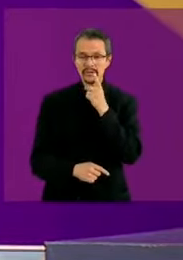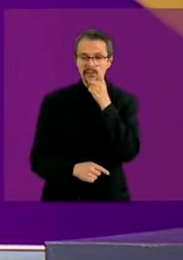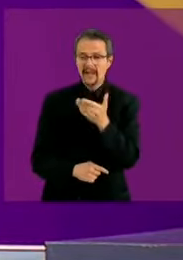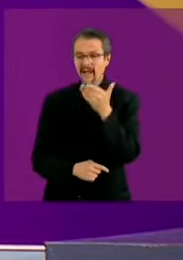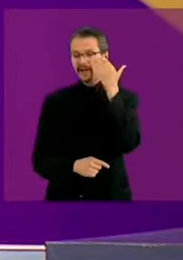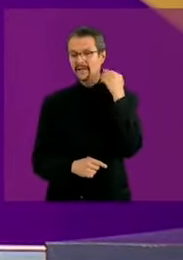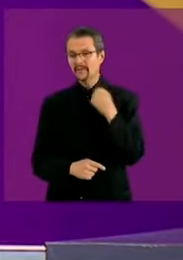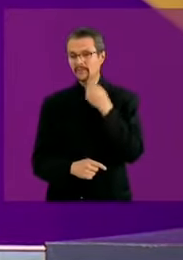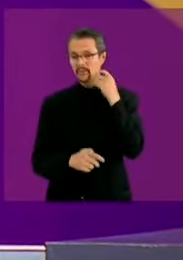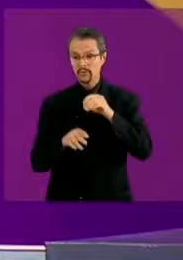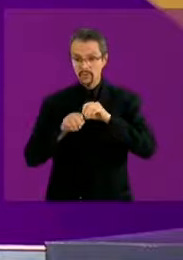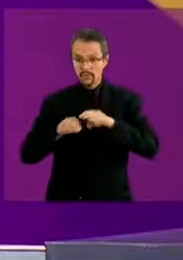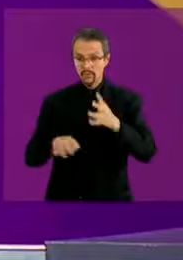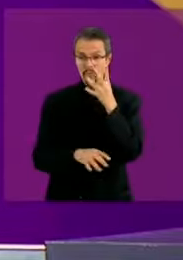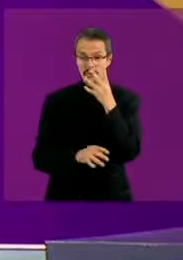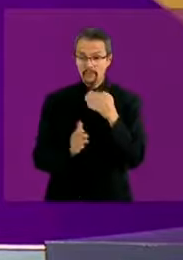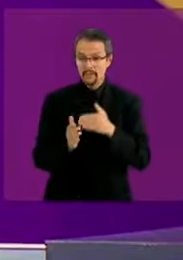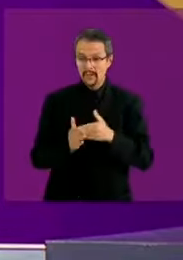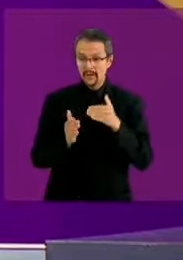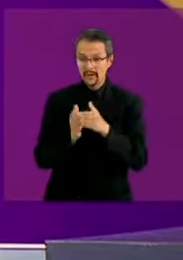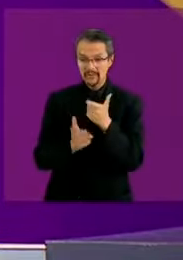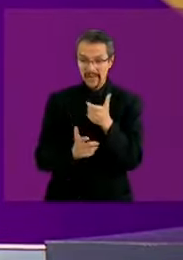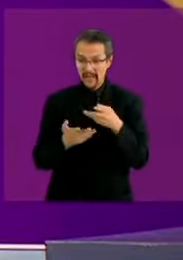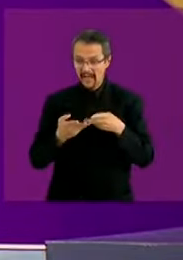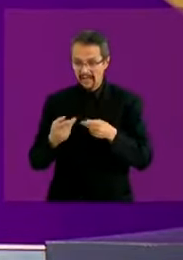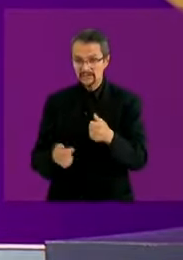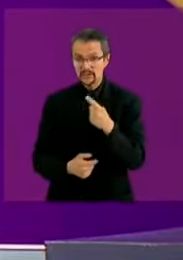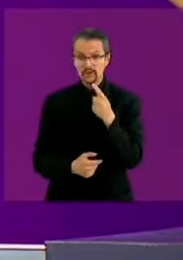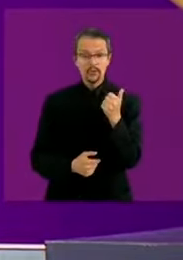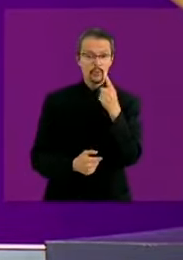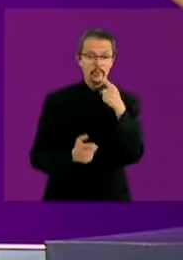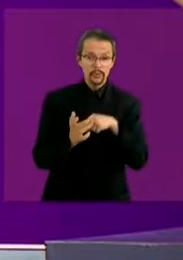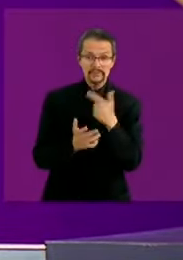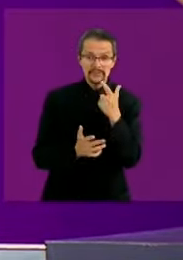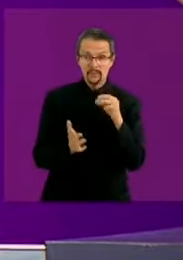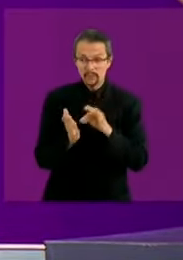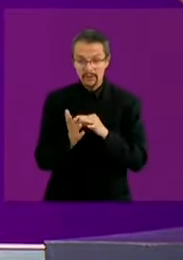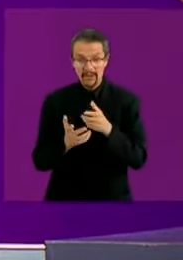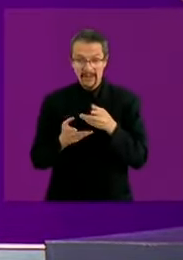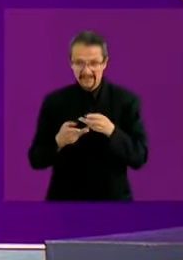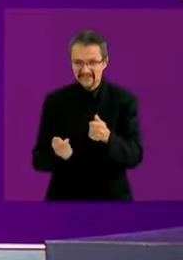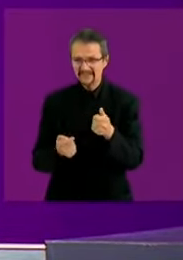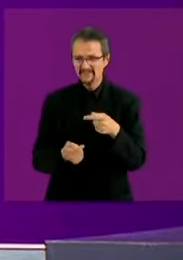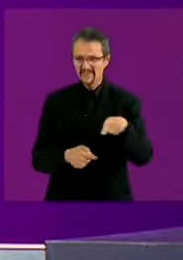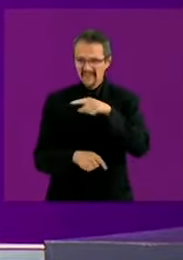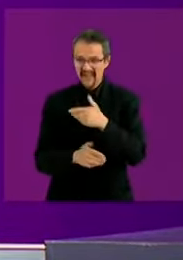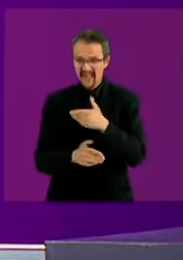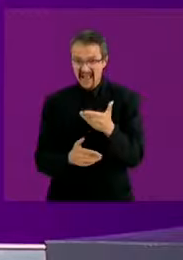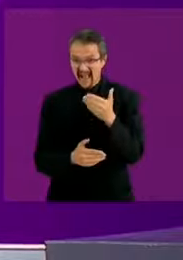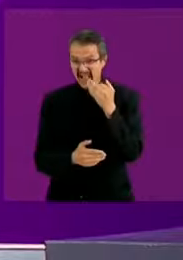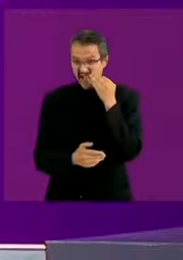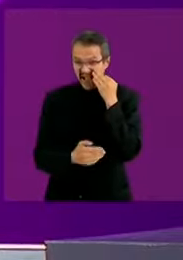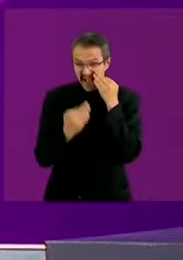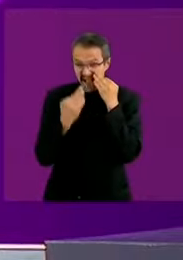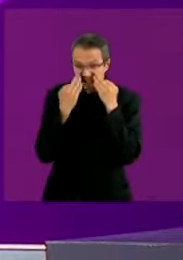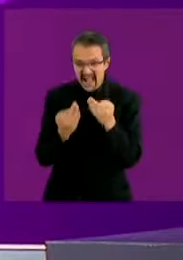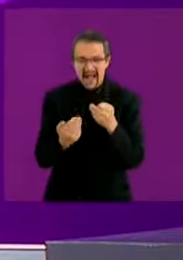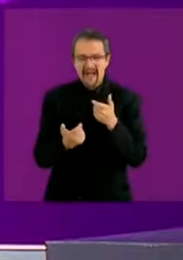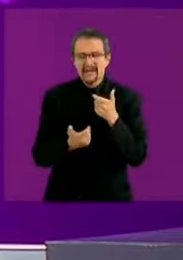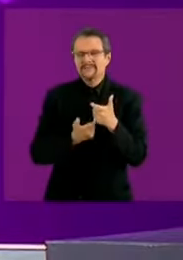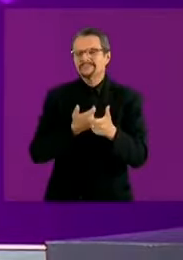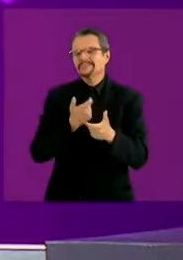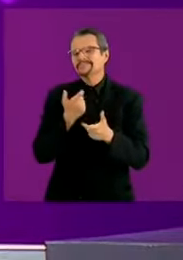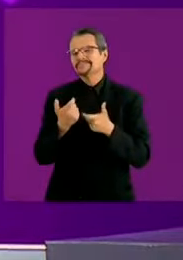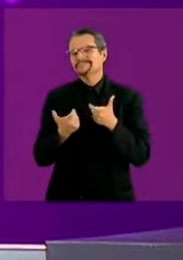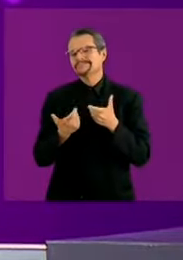cuatro millones de pesos y la otra que se gastó 1.7 millones de pesos. Todos vimos el despilfarro, todos vimos el derroche, todos